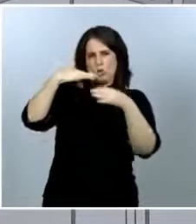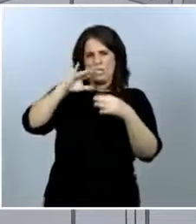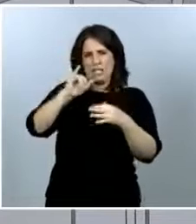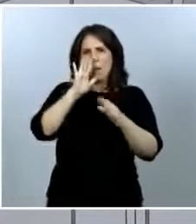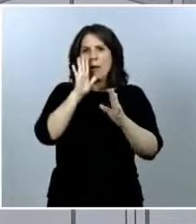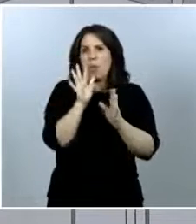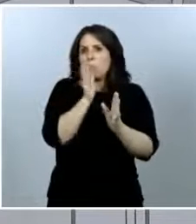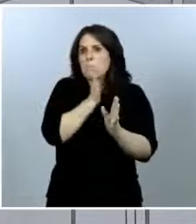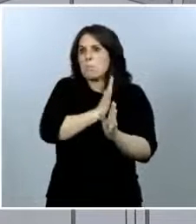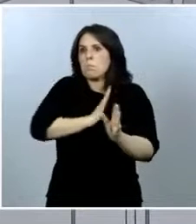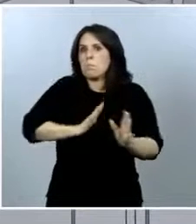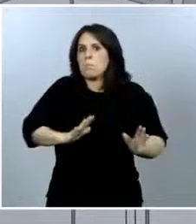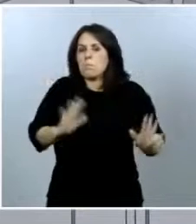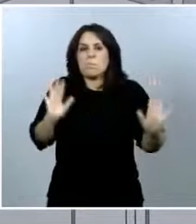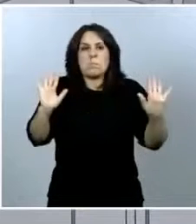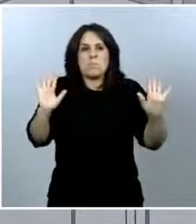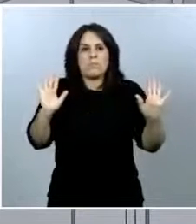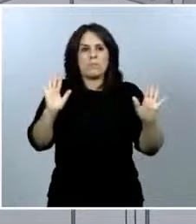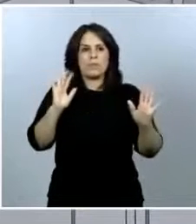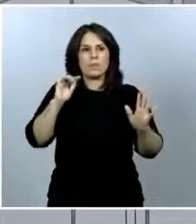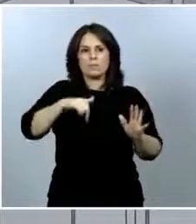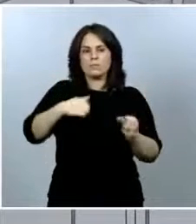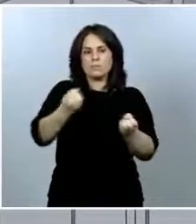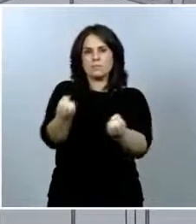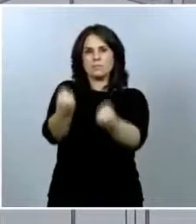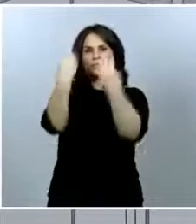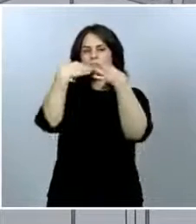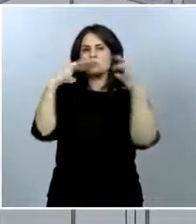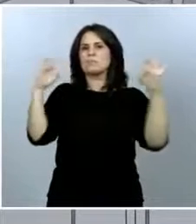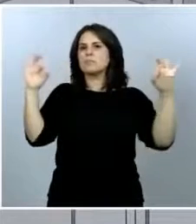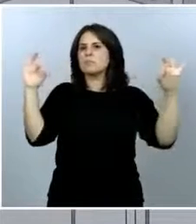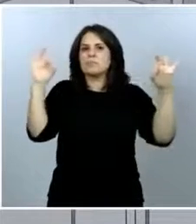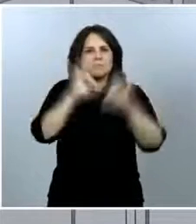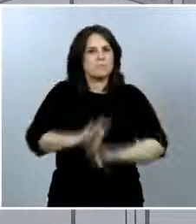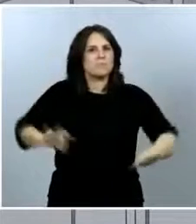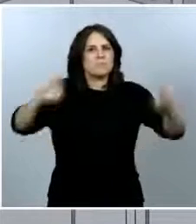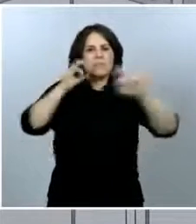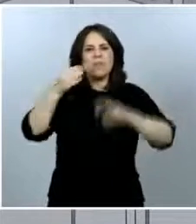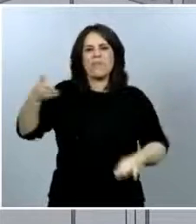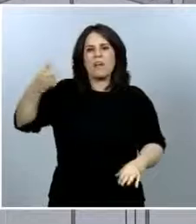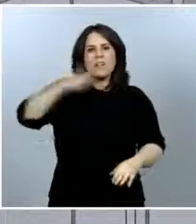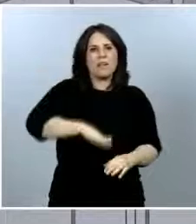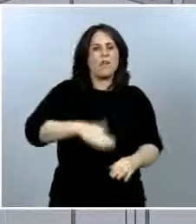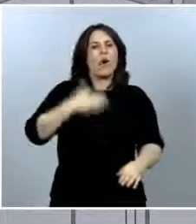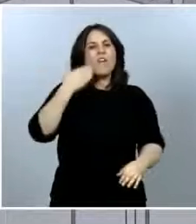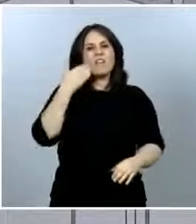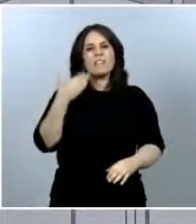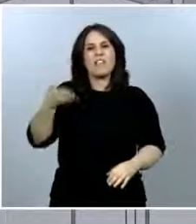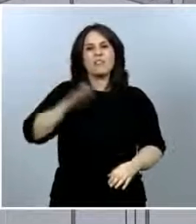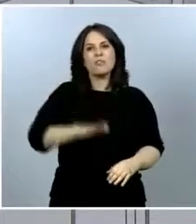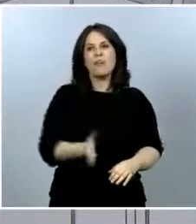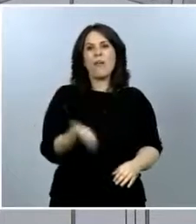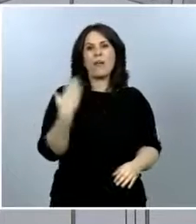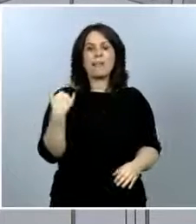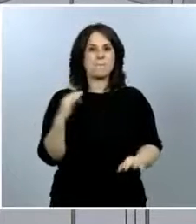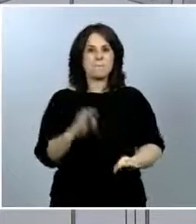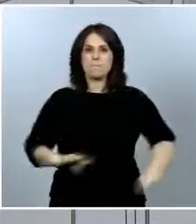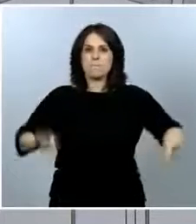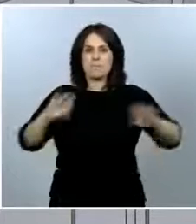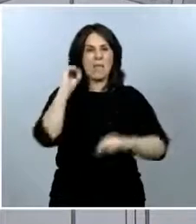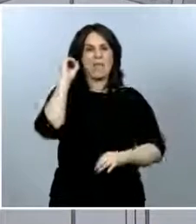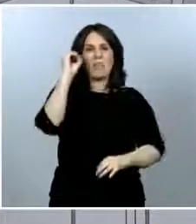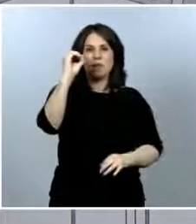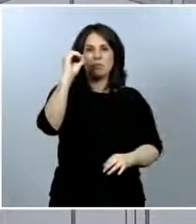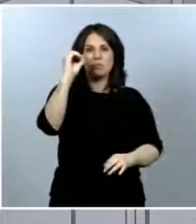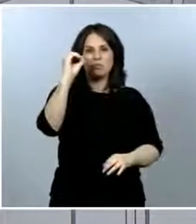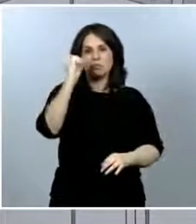cambiarlo, pero hoy no hemos recibido ningún fallecido con fecha de defunción de ayer, lo cual es un dato muy,